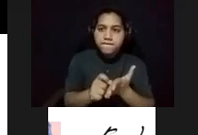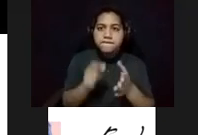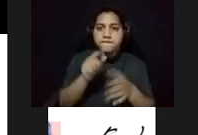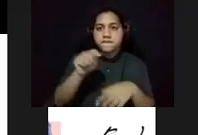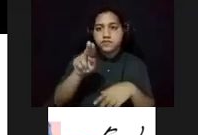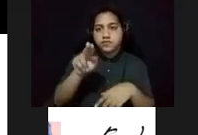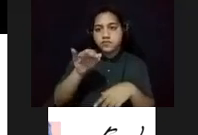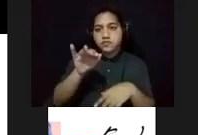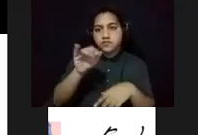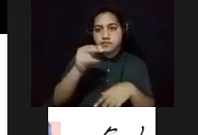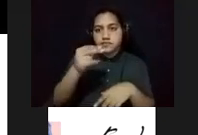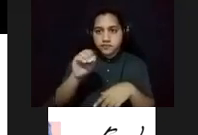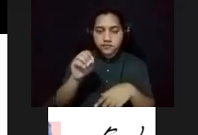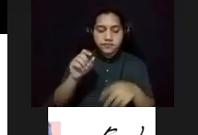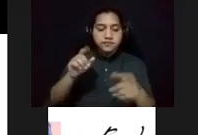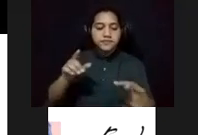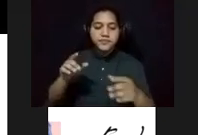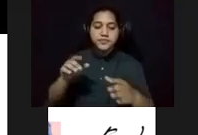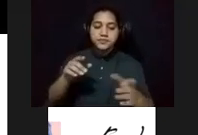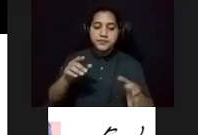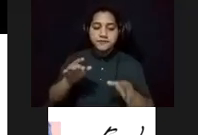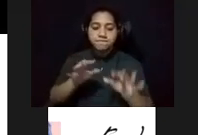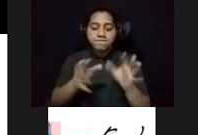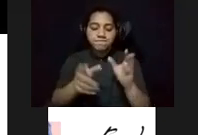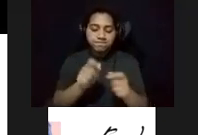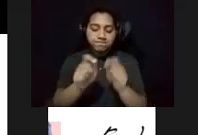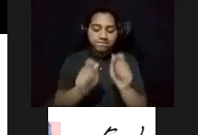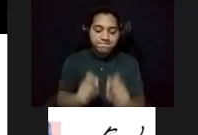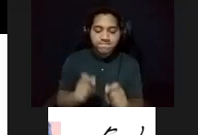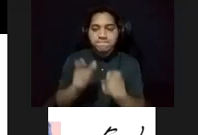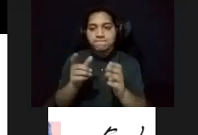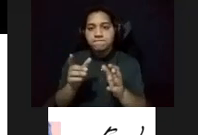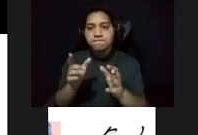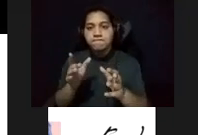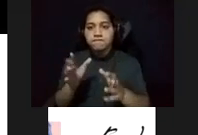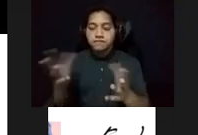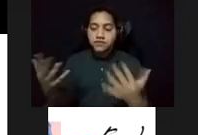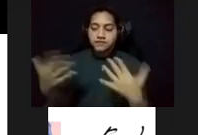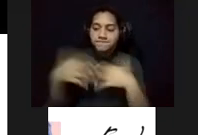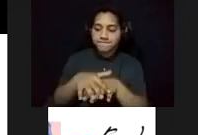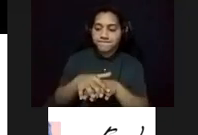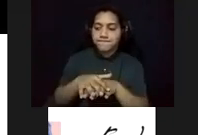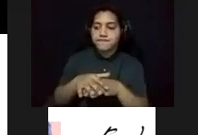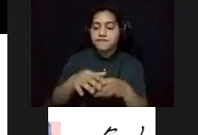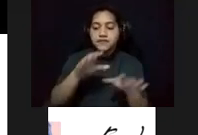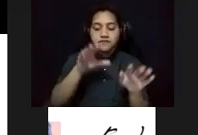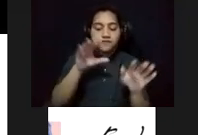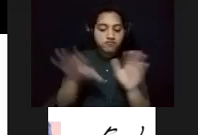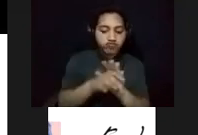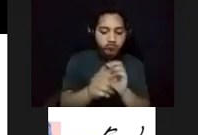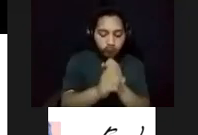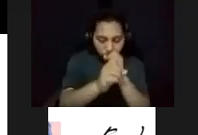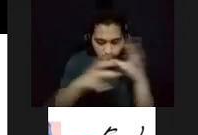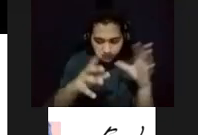para darle vida a las piezas donde se comunica con la imagen y el texto. Un mensaje educativo y de